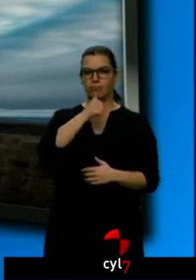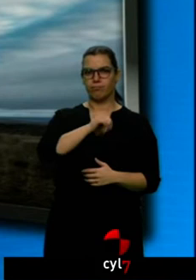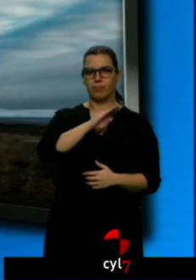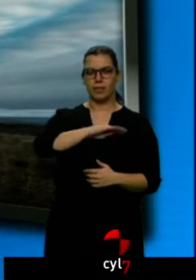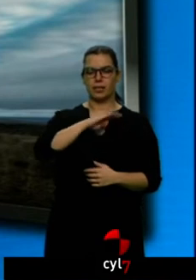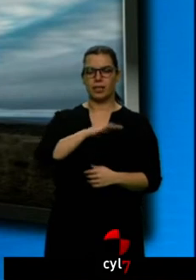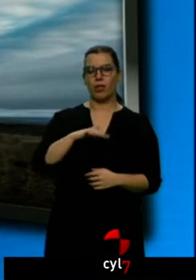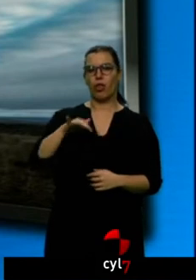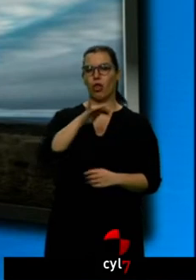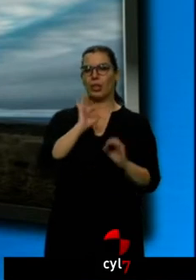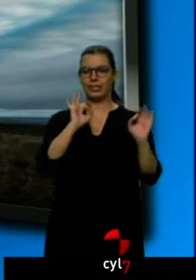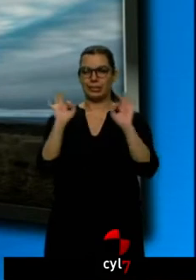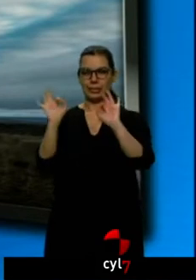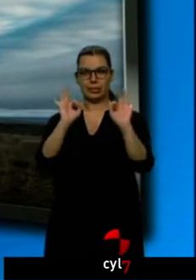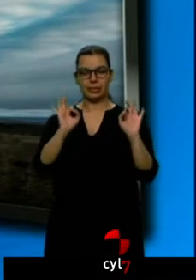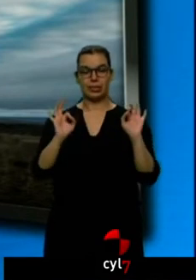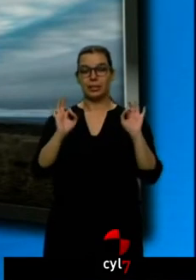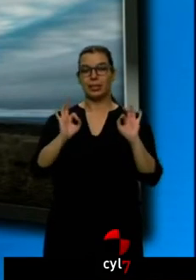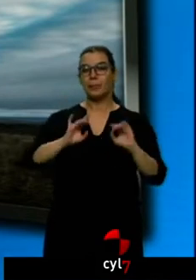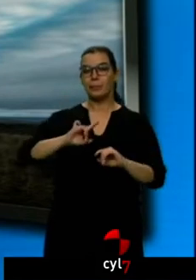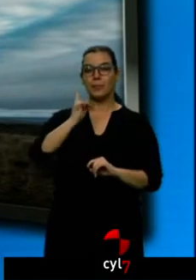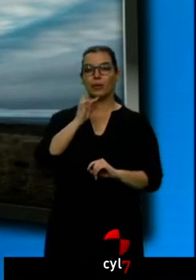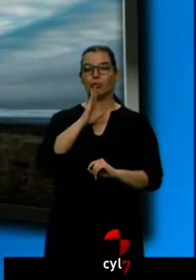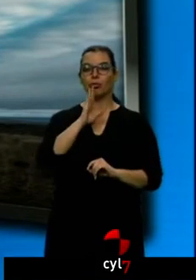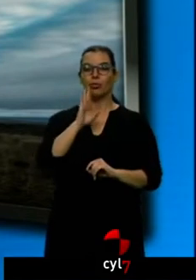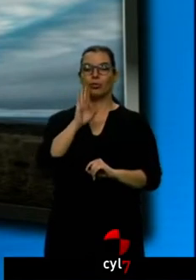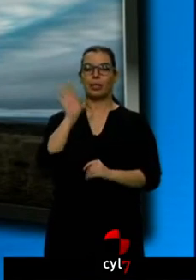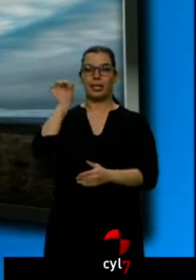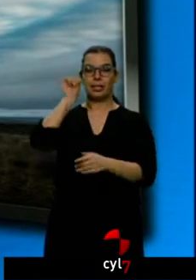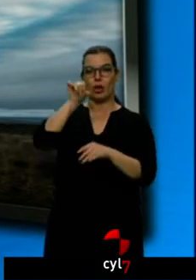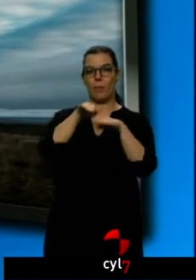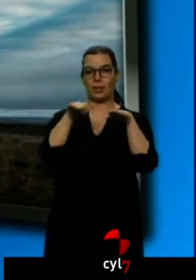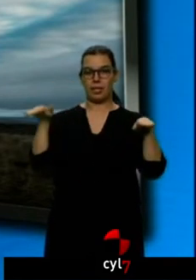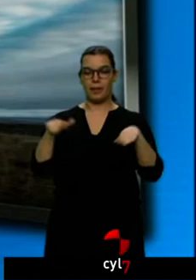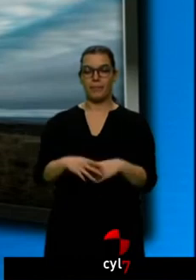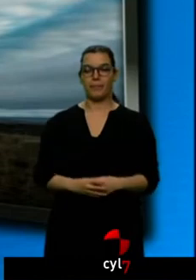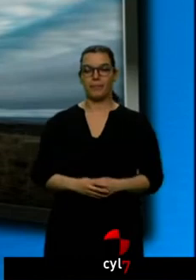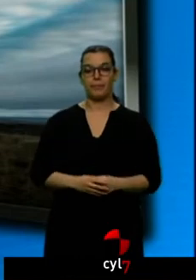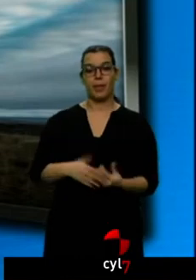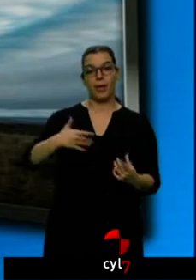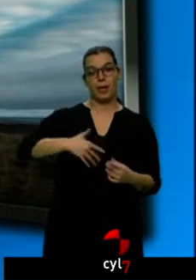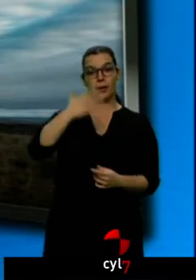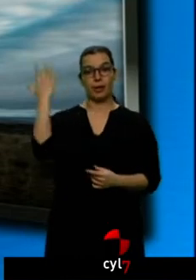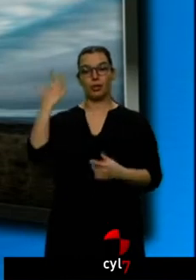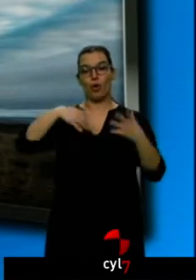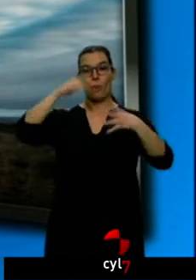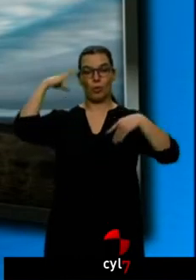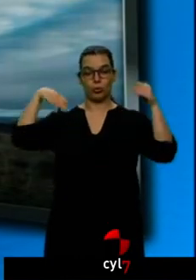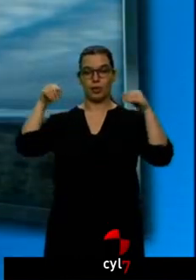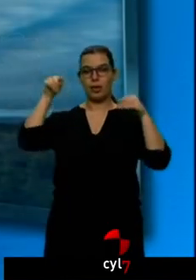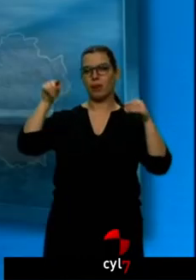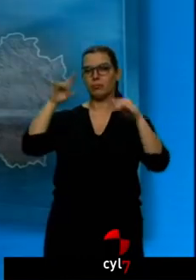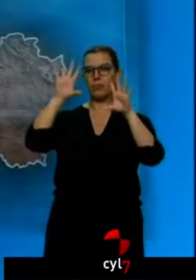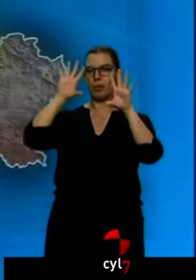muchas zonas de nuestra comunidad, especialmente en el interior, en la meseta. En el resto, en zonas altas, tendremos esos cielos